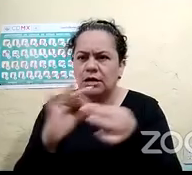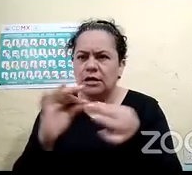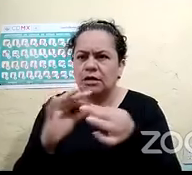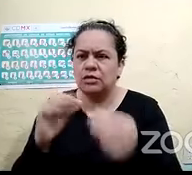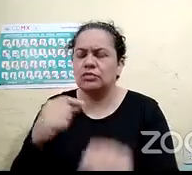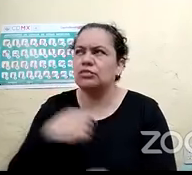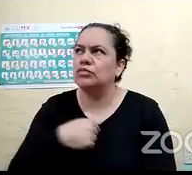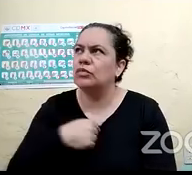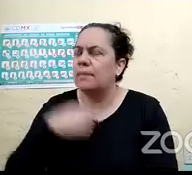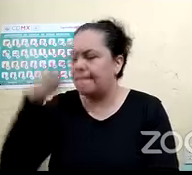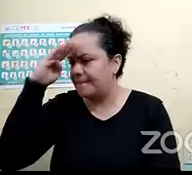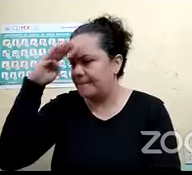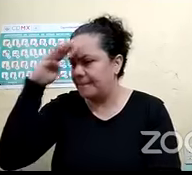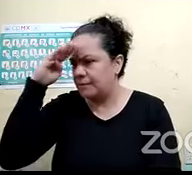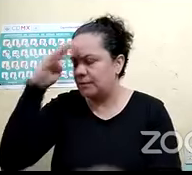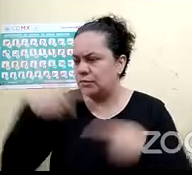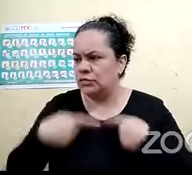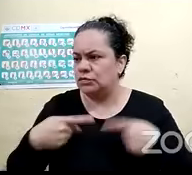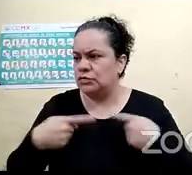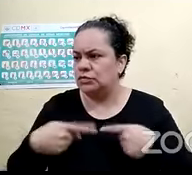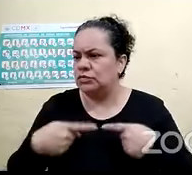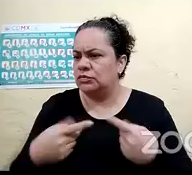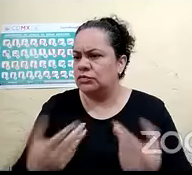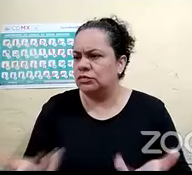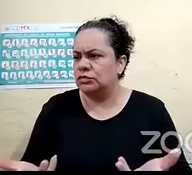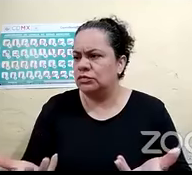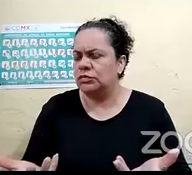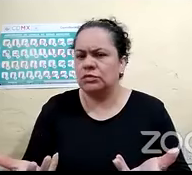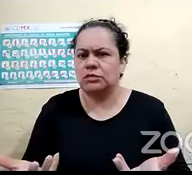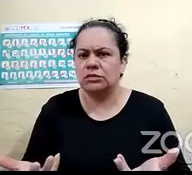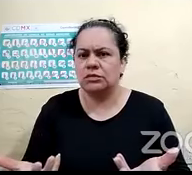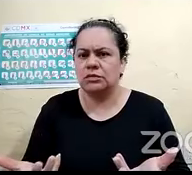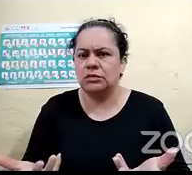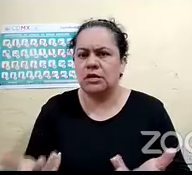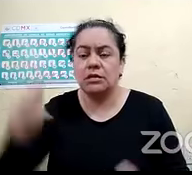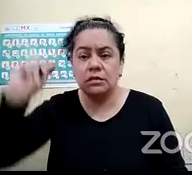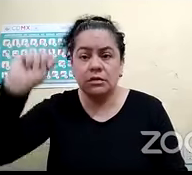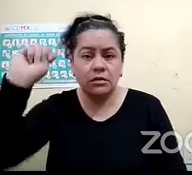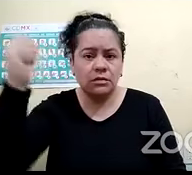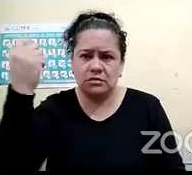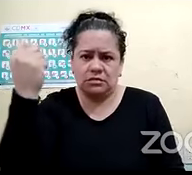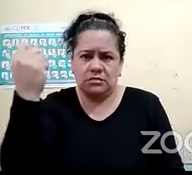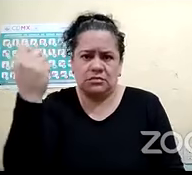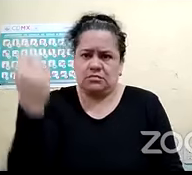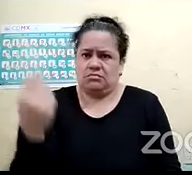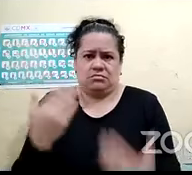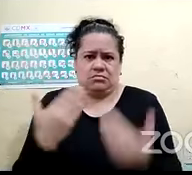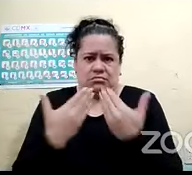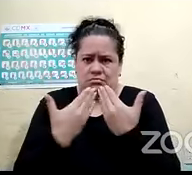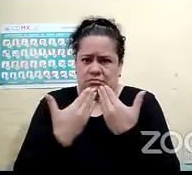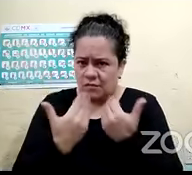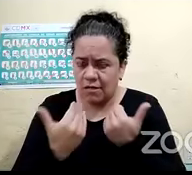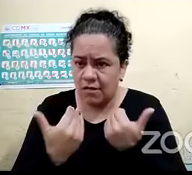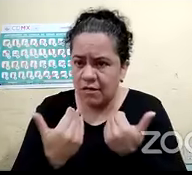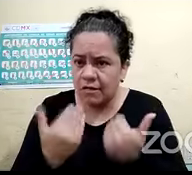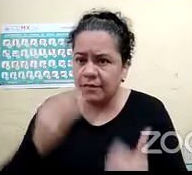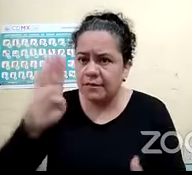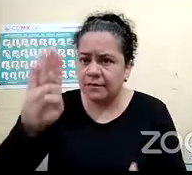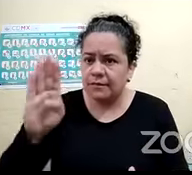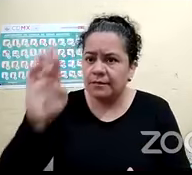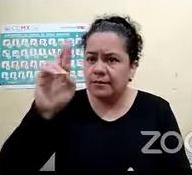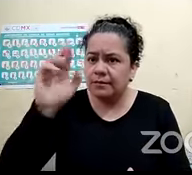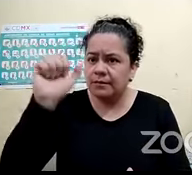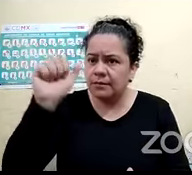personas que efectivamente dicen, bueno, con el uso de la tecnología ya no va a ser necesario el Braille, o las personas con discapacidad en